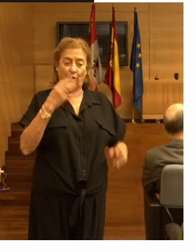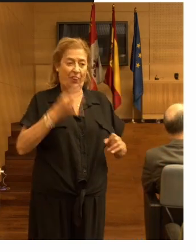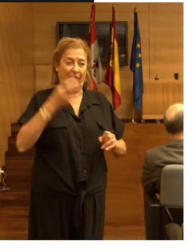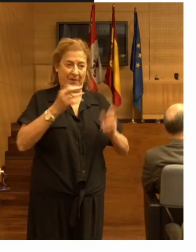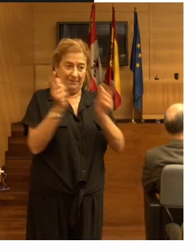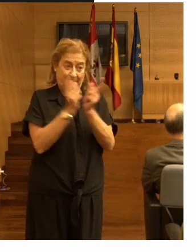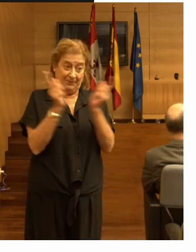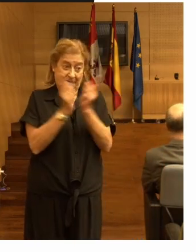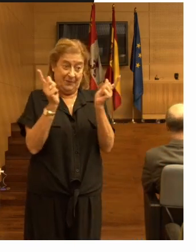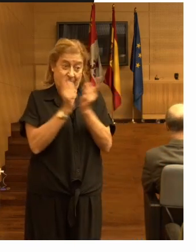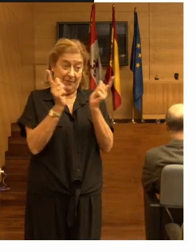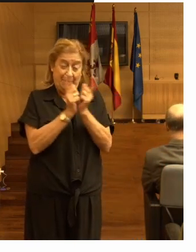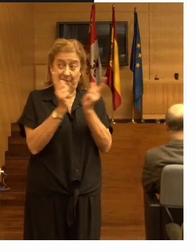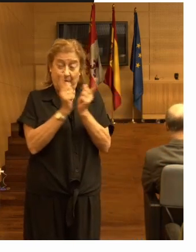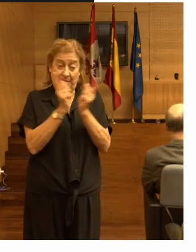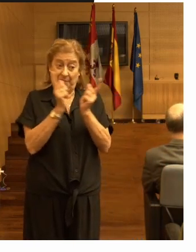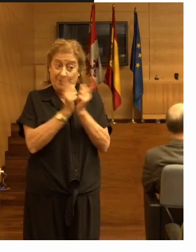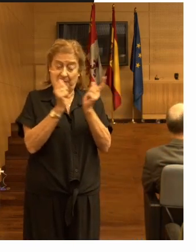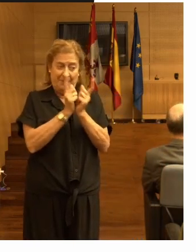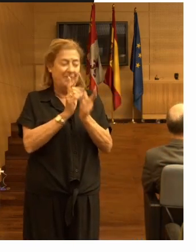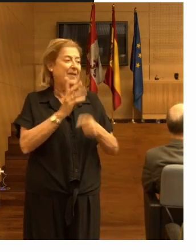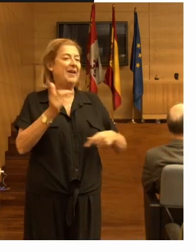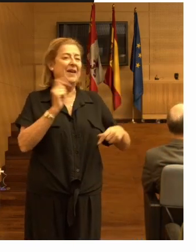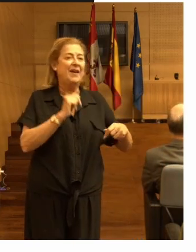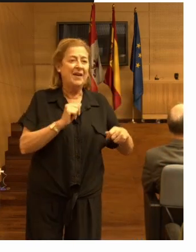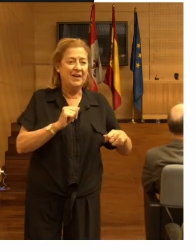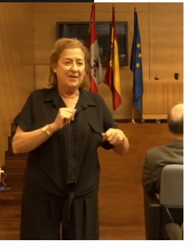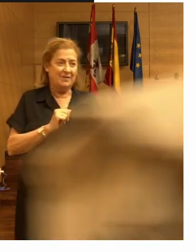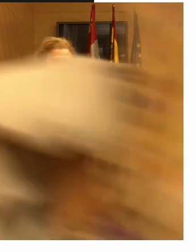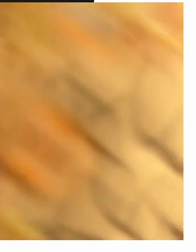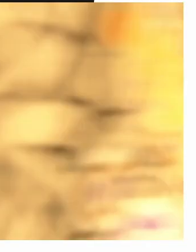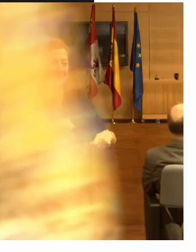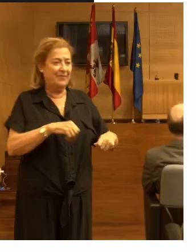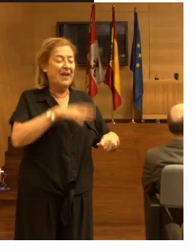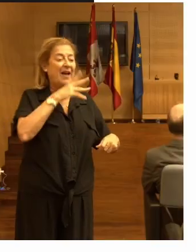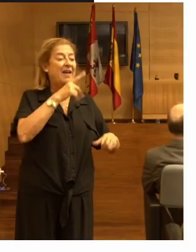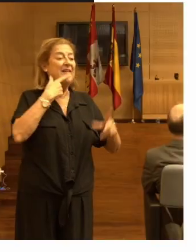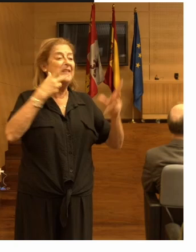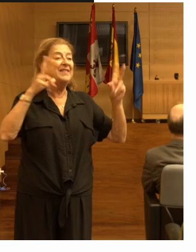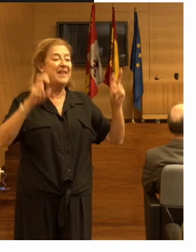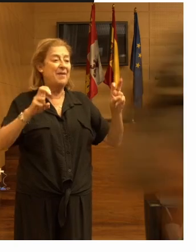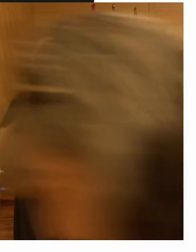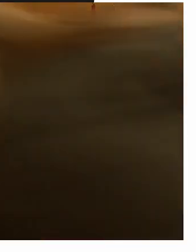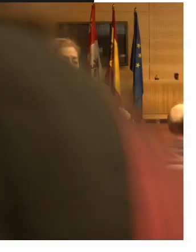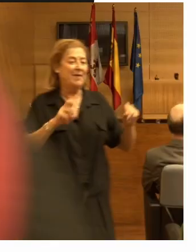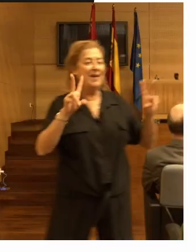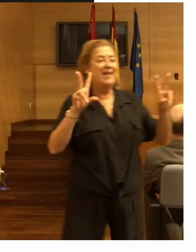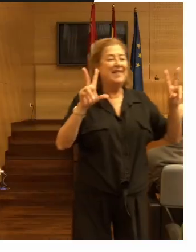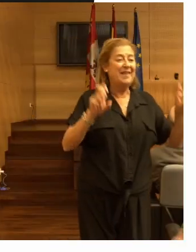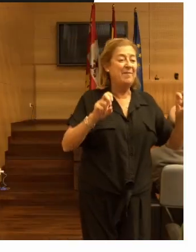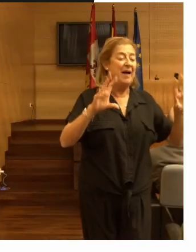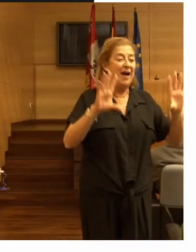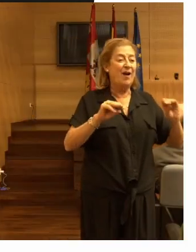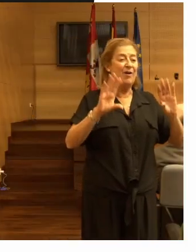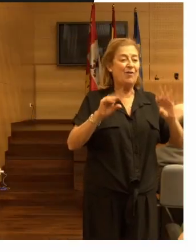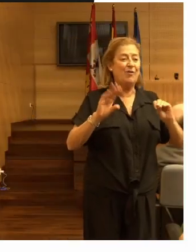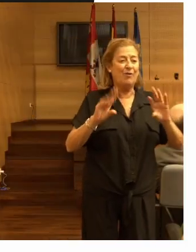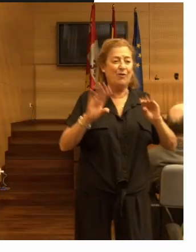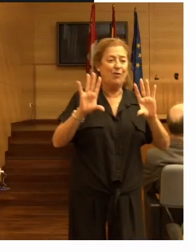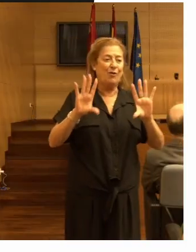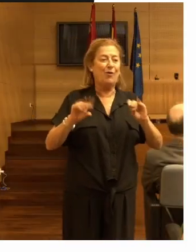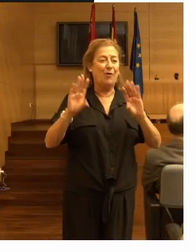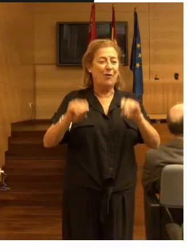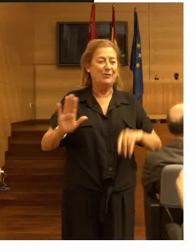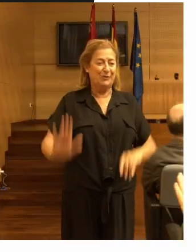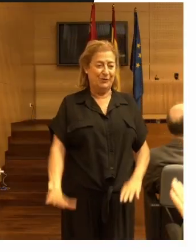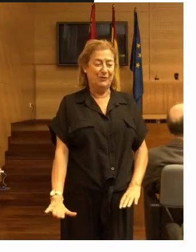entonces a la aportación a la compañera del colchón en el suelo hacer una referencia a la CIF que desde el